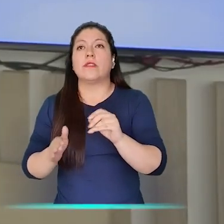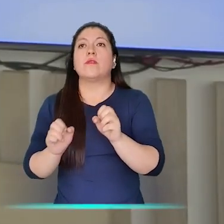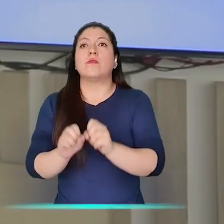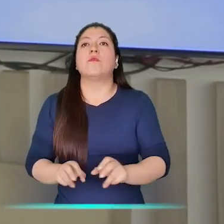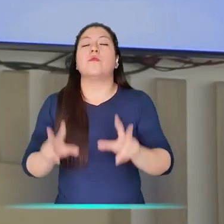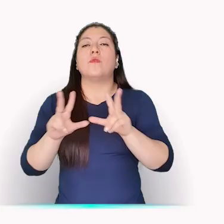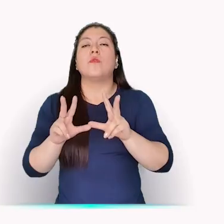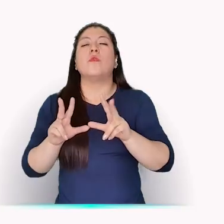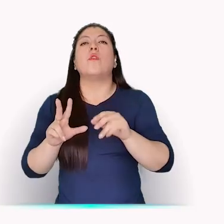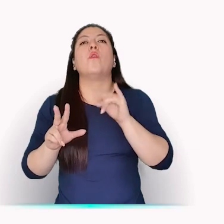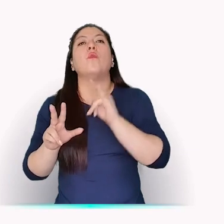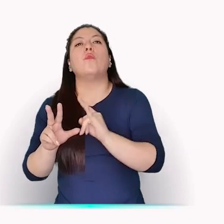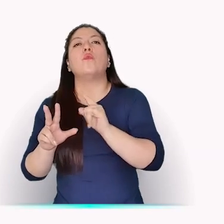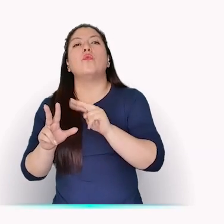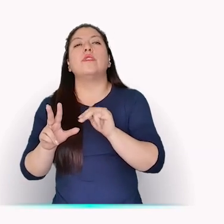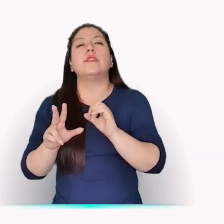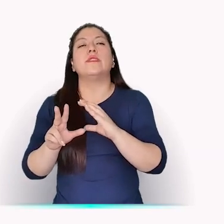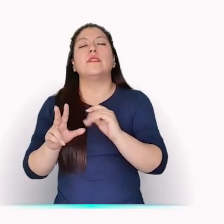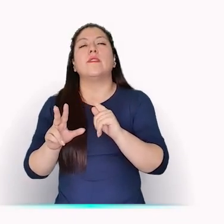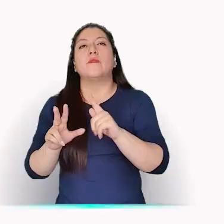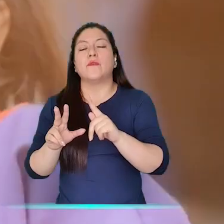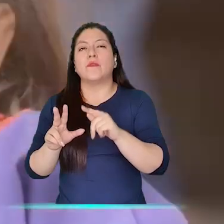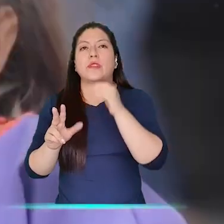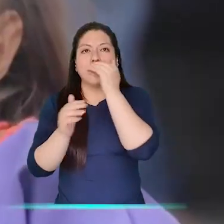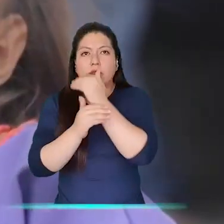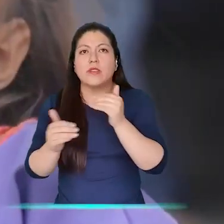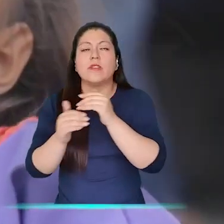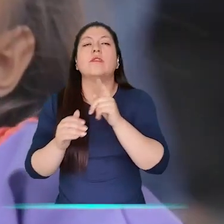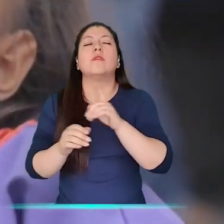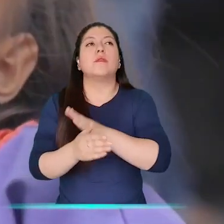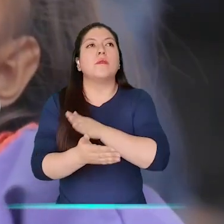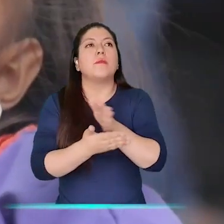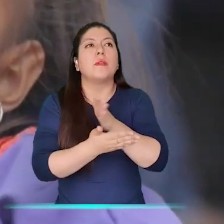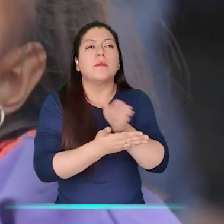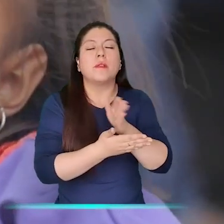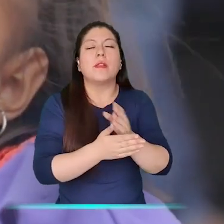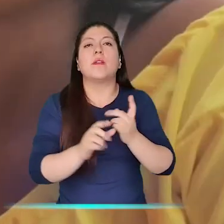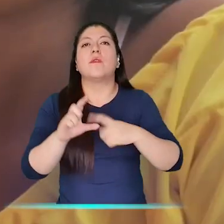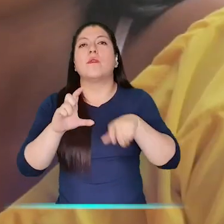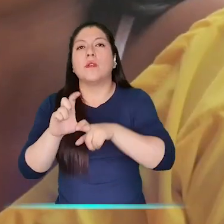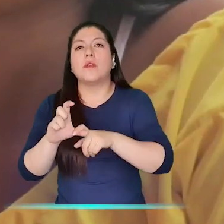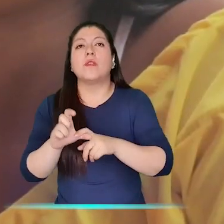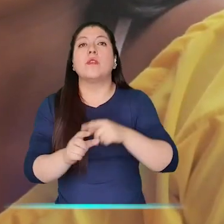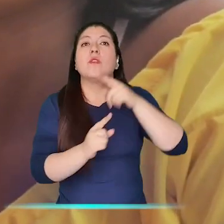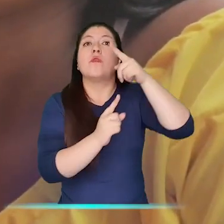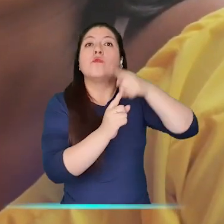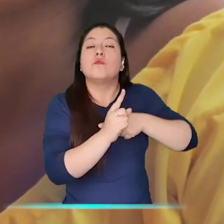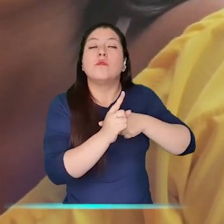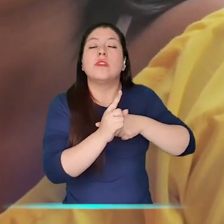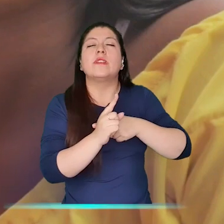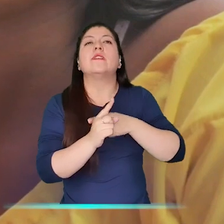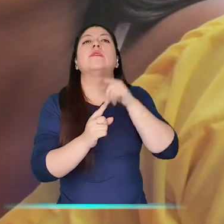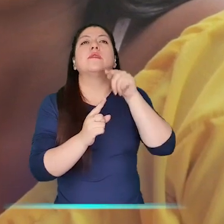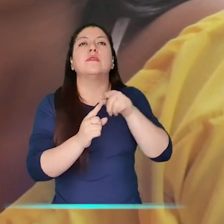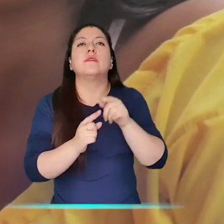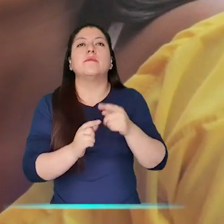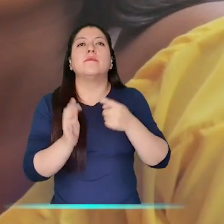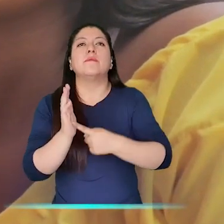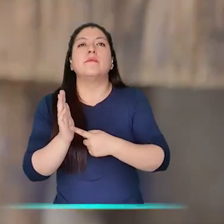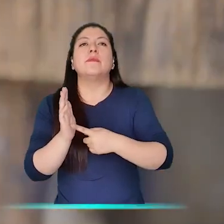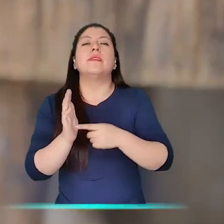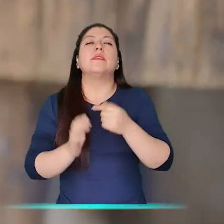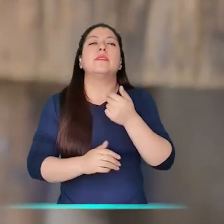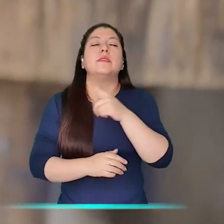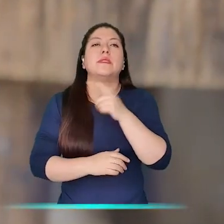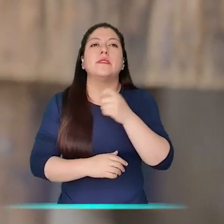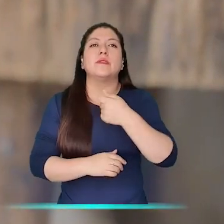nuestros cooperantes USAID y UNICEF, logramos llegar a cuatro municipios más del departamento de La Guajira y en un mes,